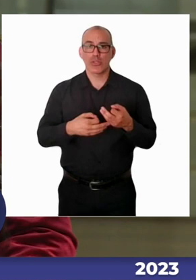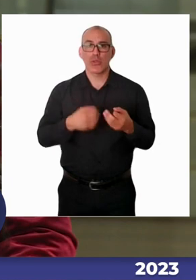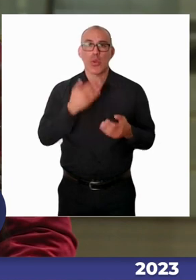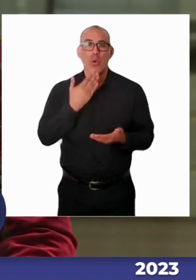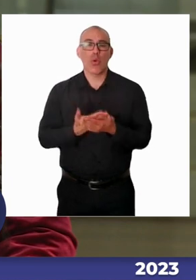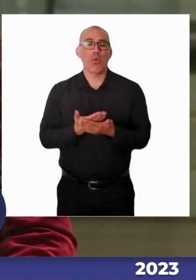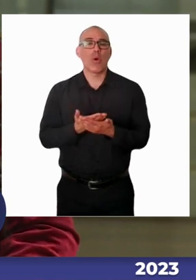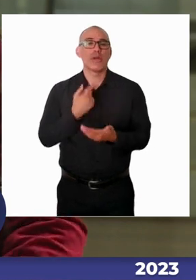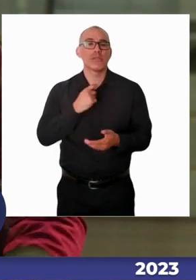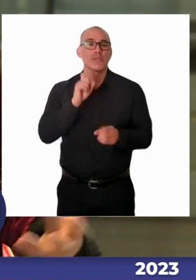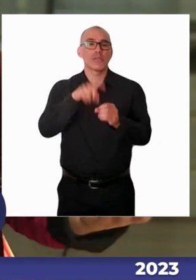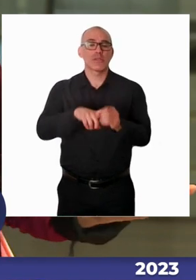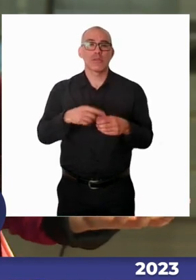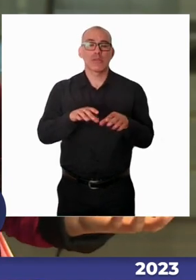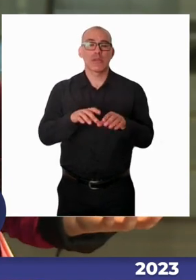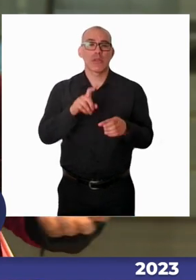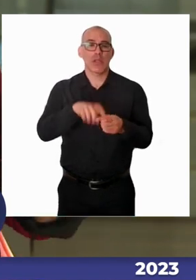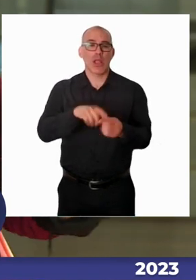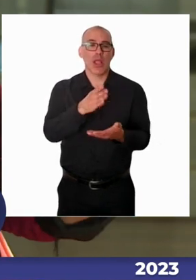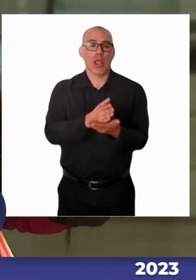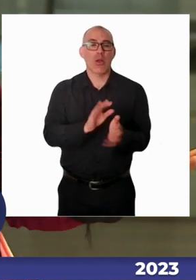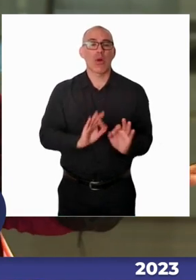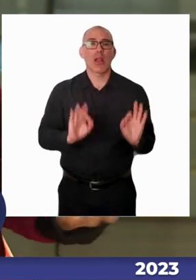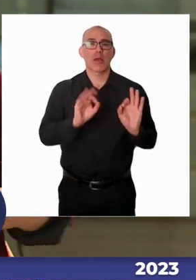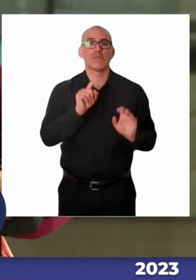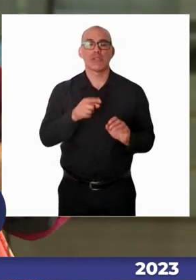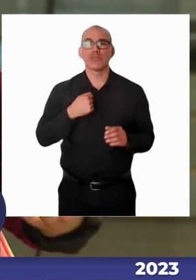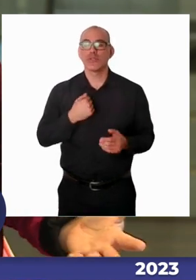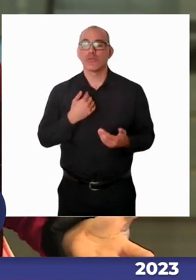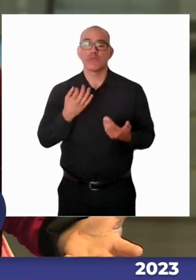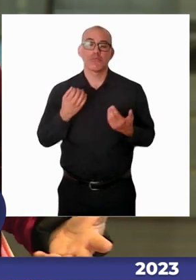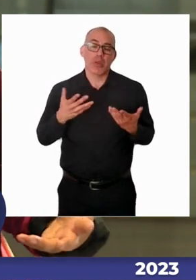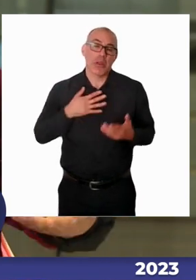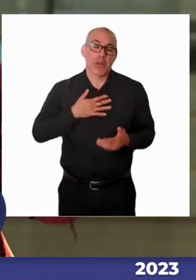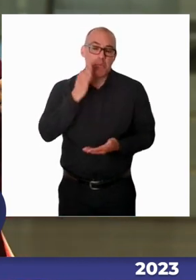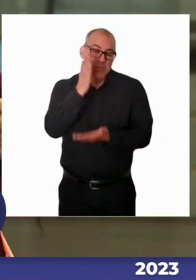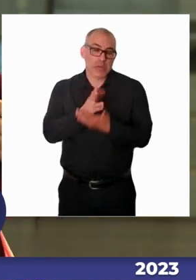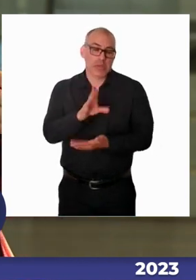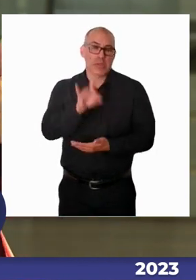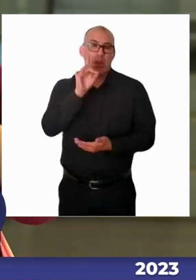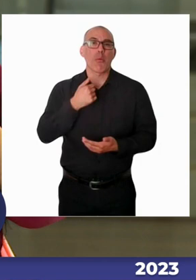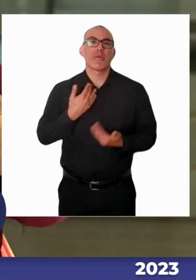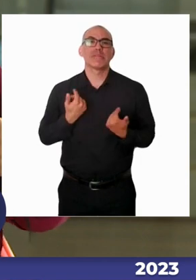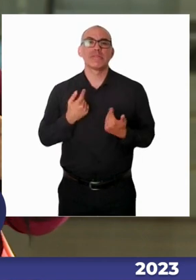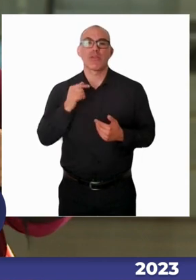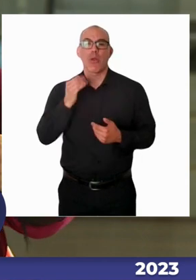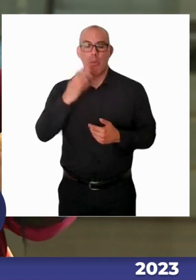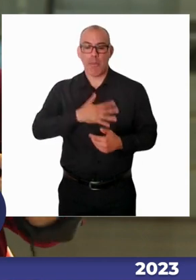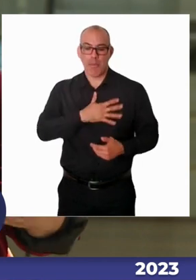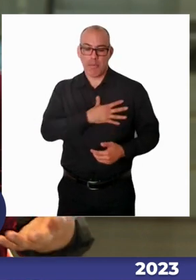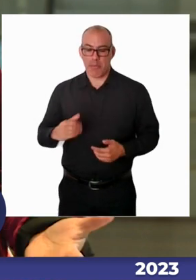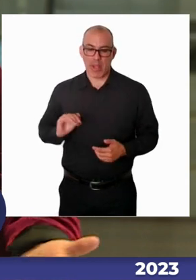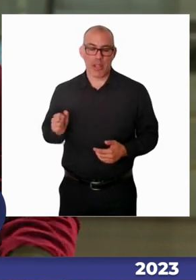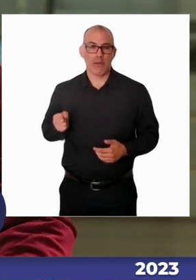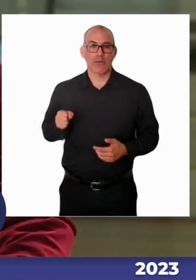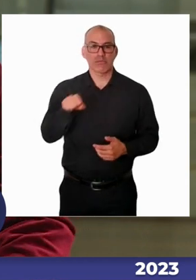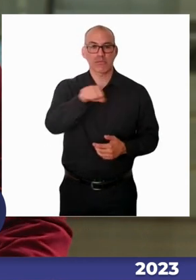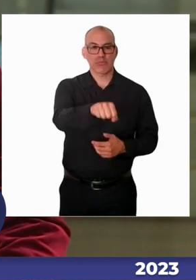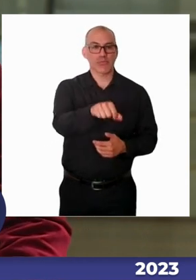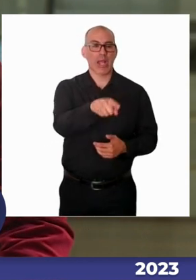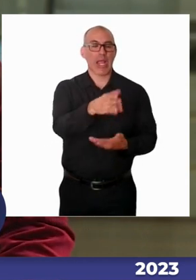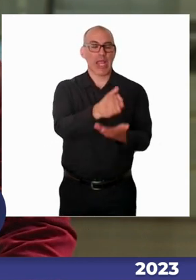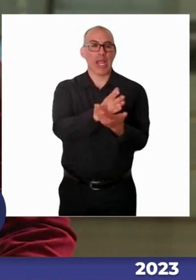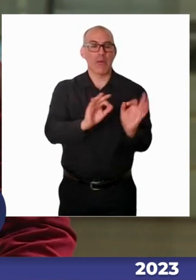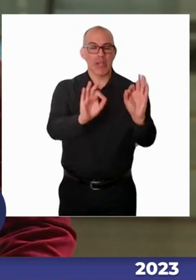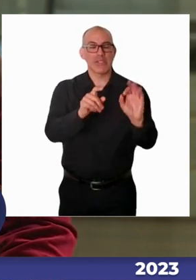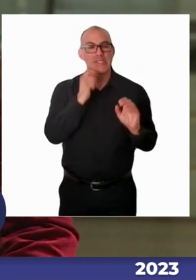mi Santiago. Pero hay un Goliath, que es la sociedad, que no me ayudó en nada. Y cedí a abrirnos unos espacios de una